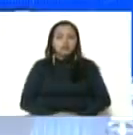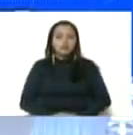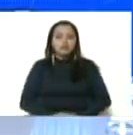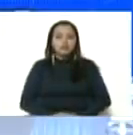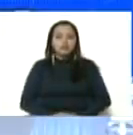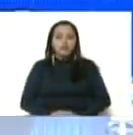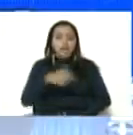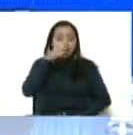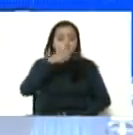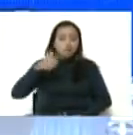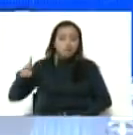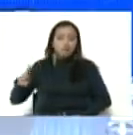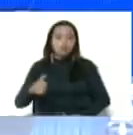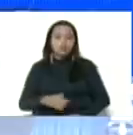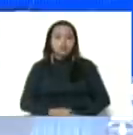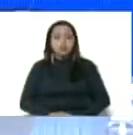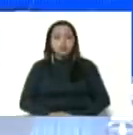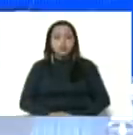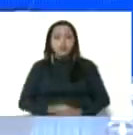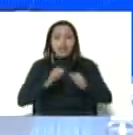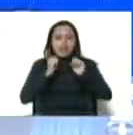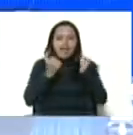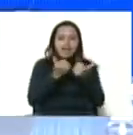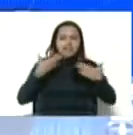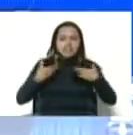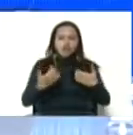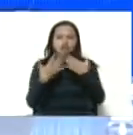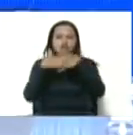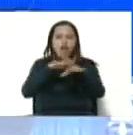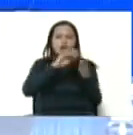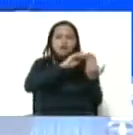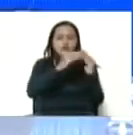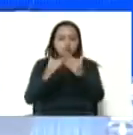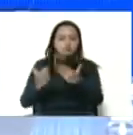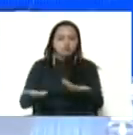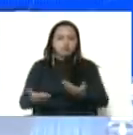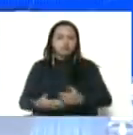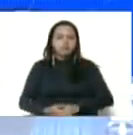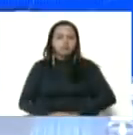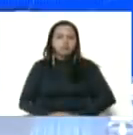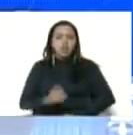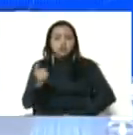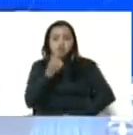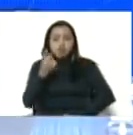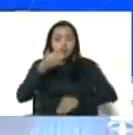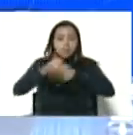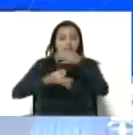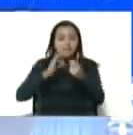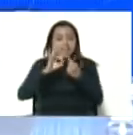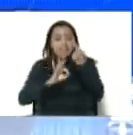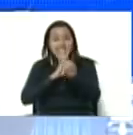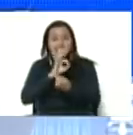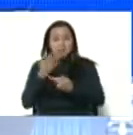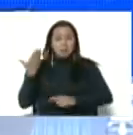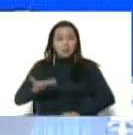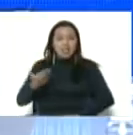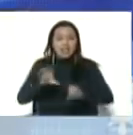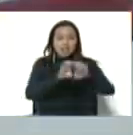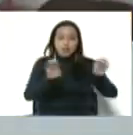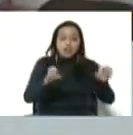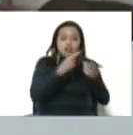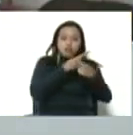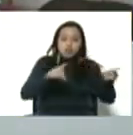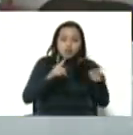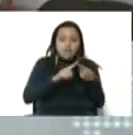Al poder popular, a las áreas de salud integral comunitaria. Solamente para hablarle de tres elementos claves. La educación